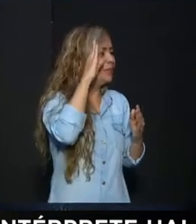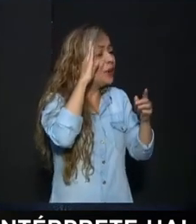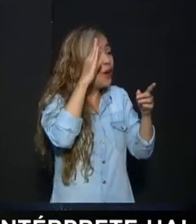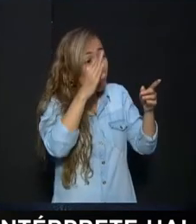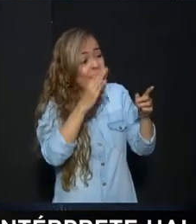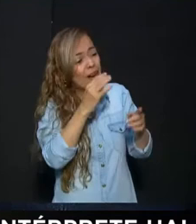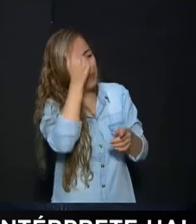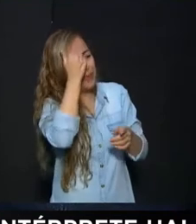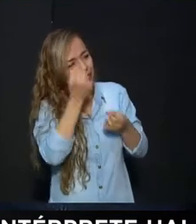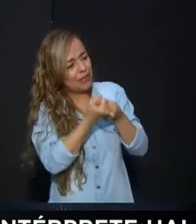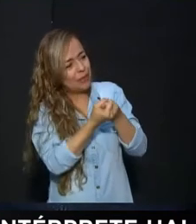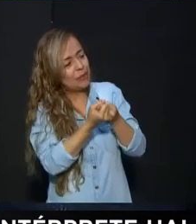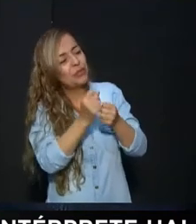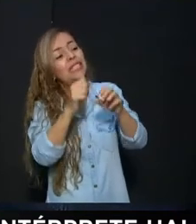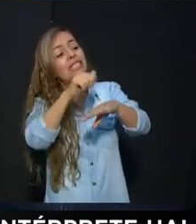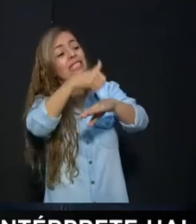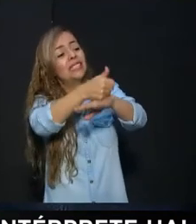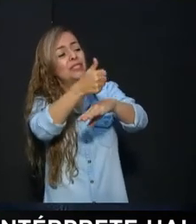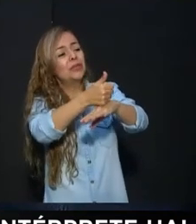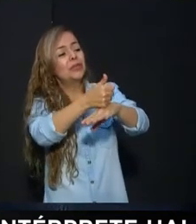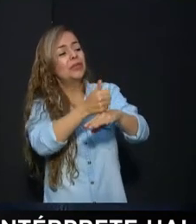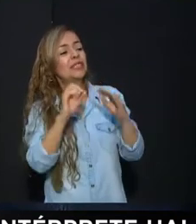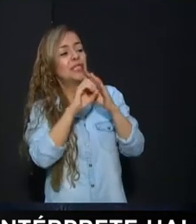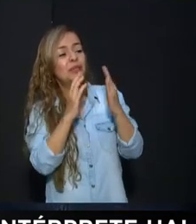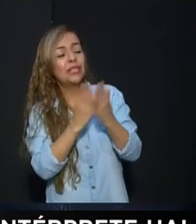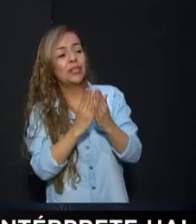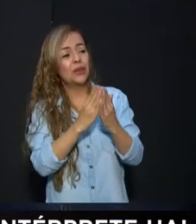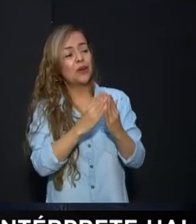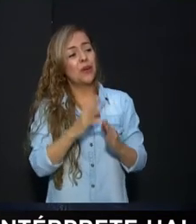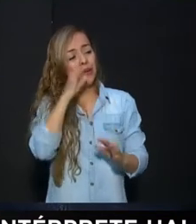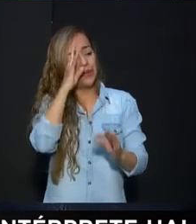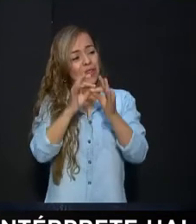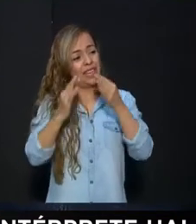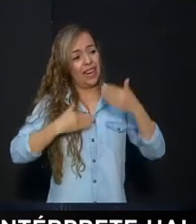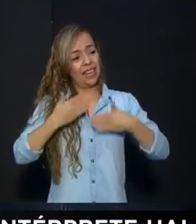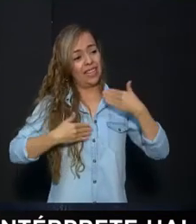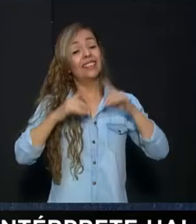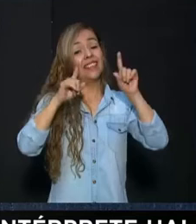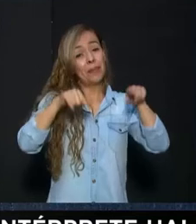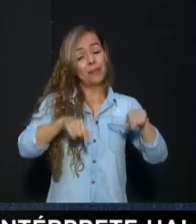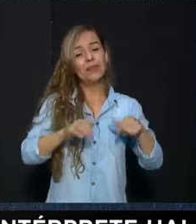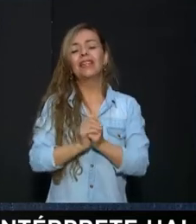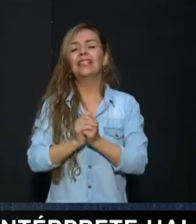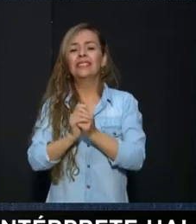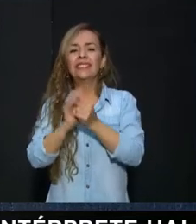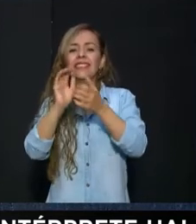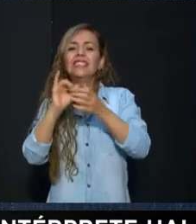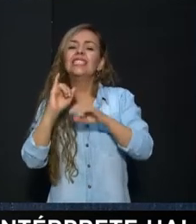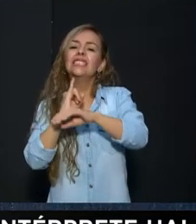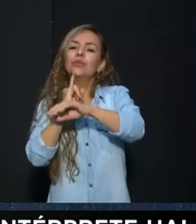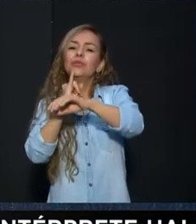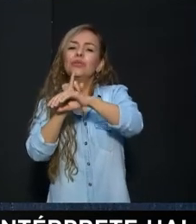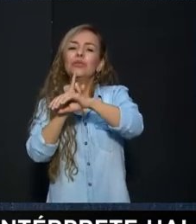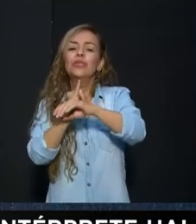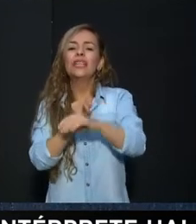Fede Alegría Y en especial Para darle un saludo A la institución José María Bernal De Belén